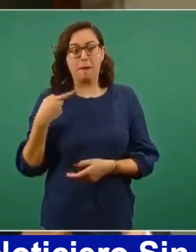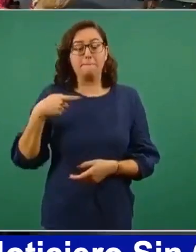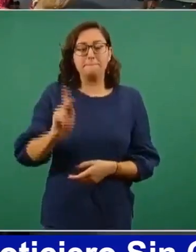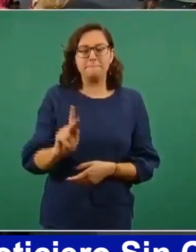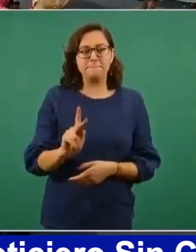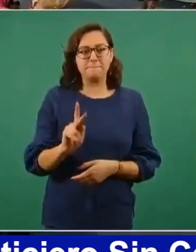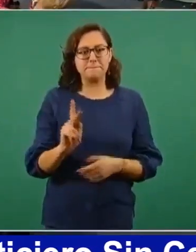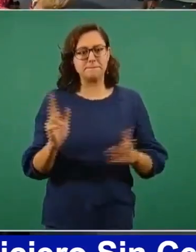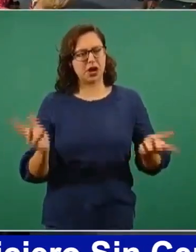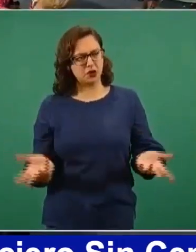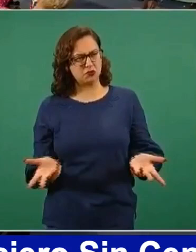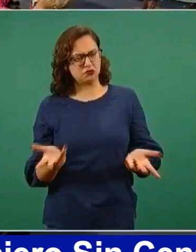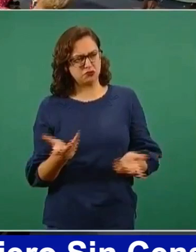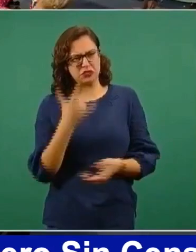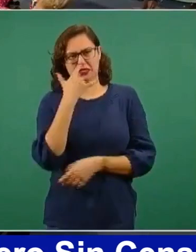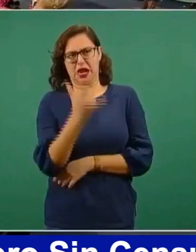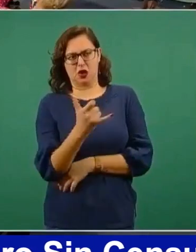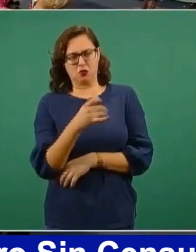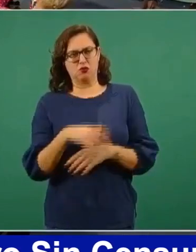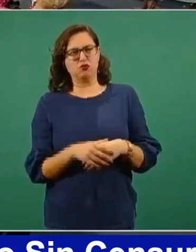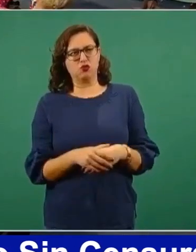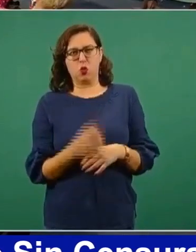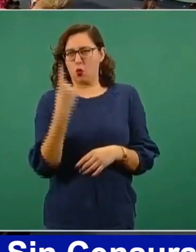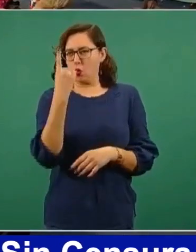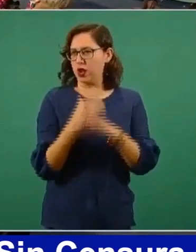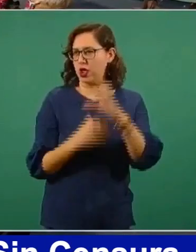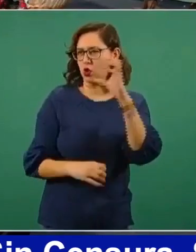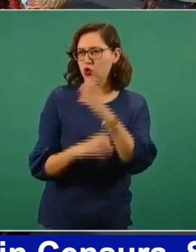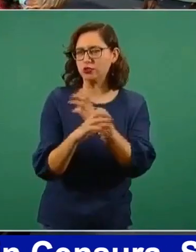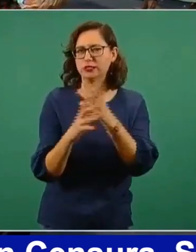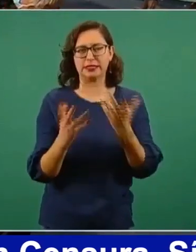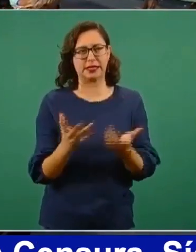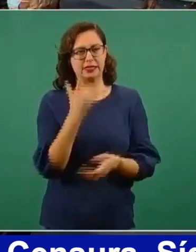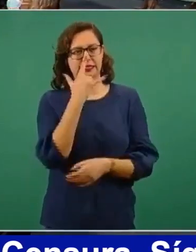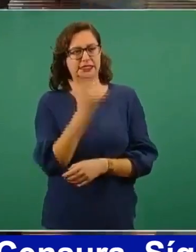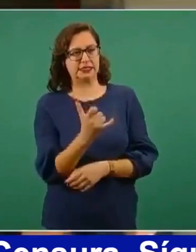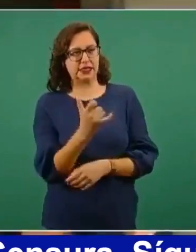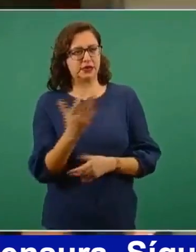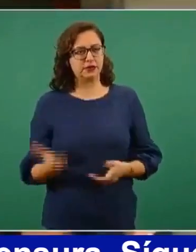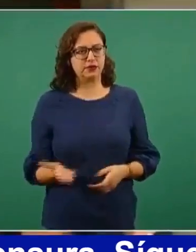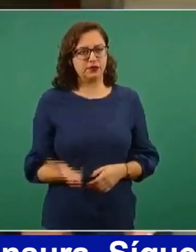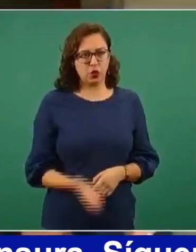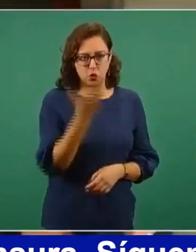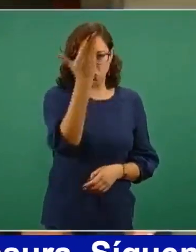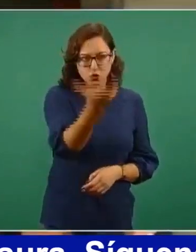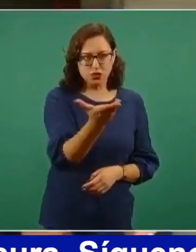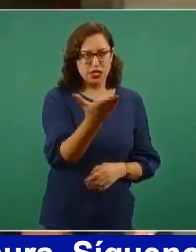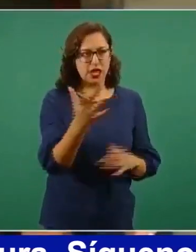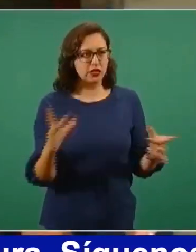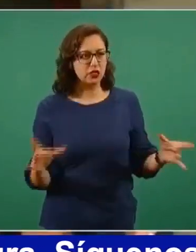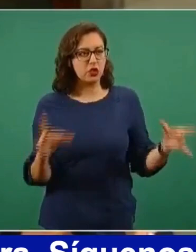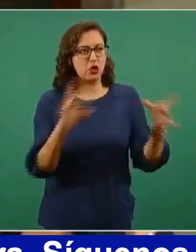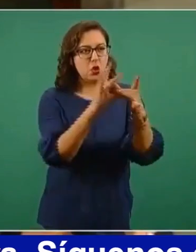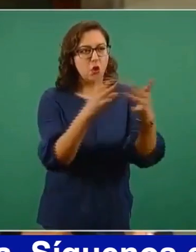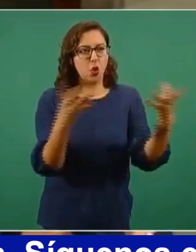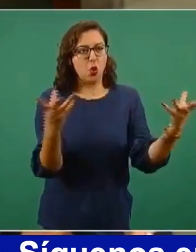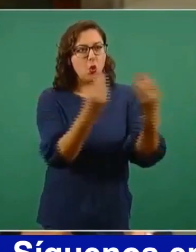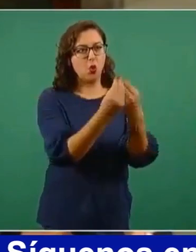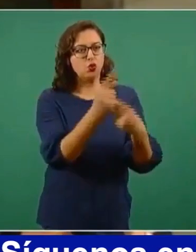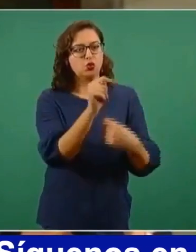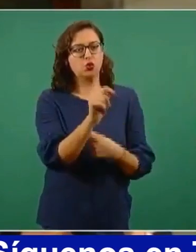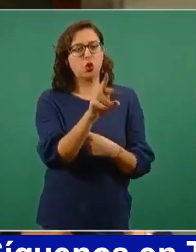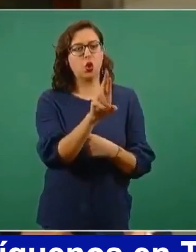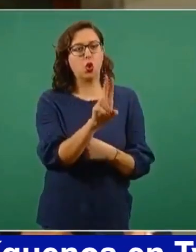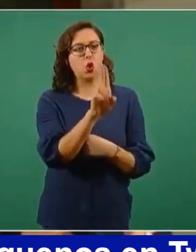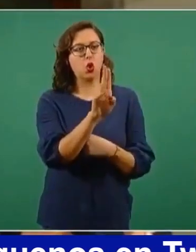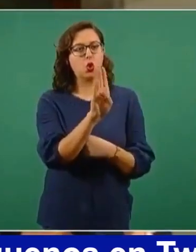relación con Trump. Los suecos quieren saber cómo un líder que dicen que es de izquierda puede